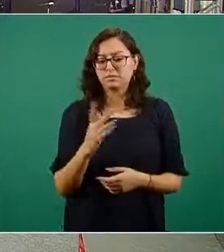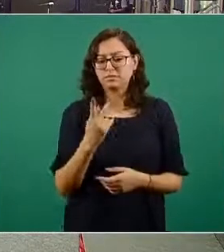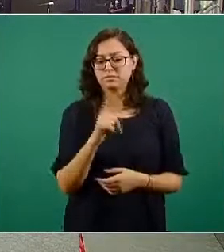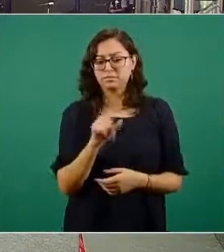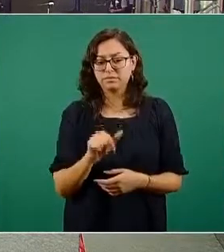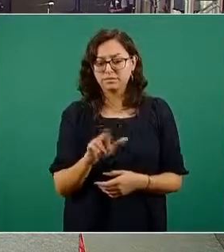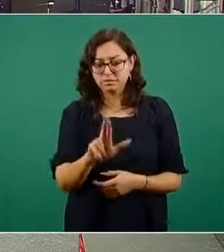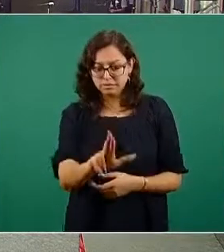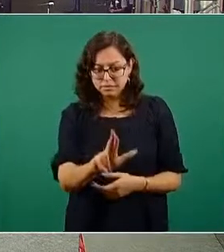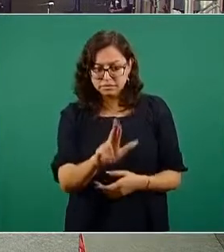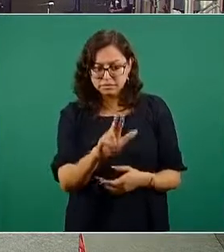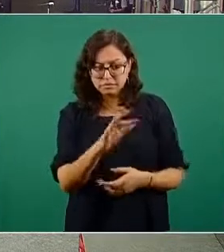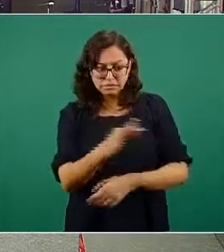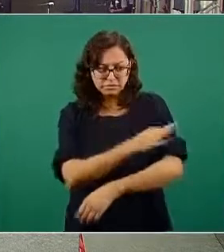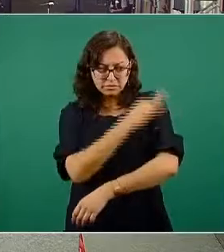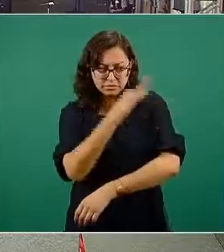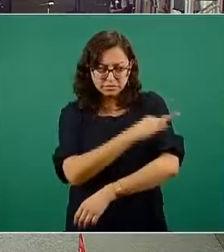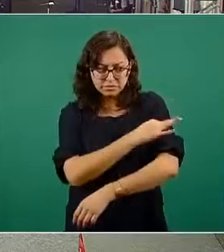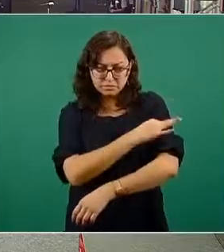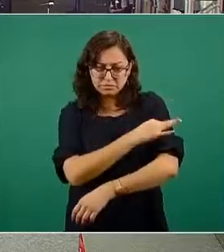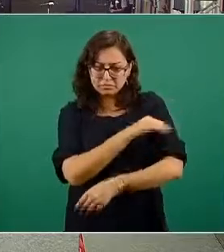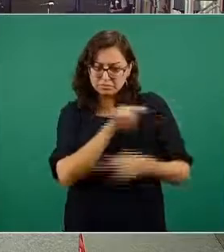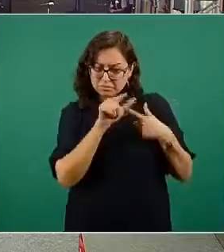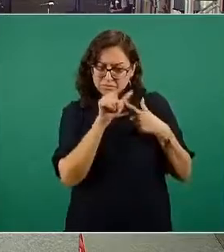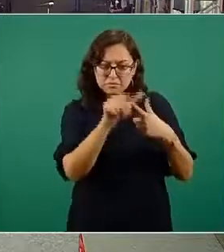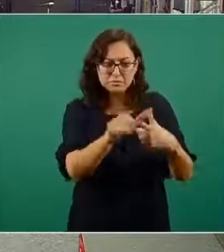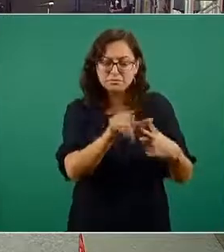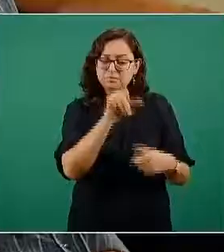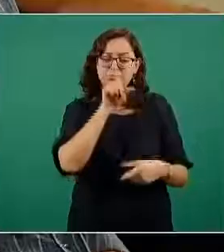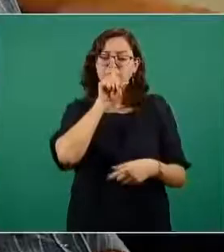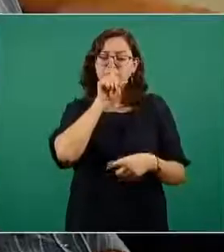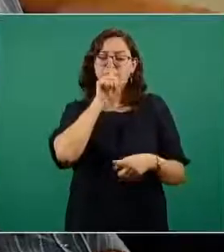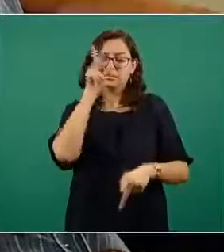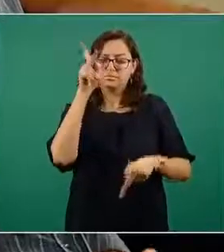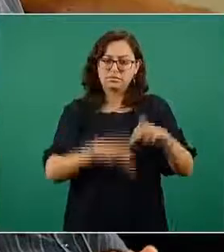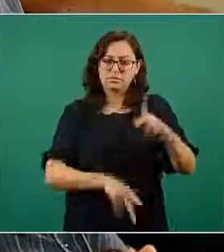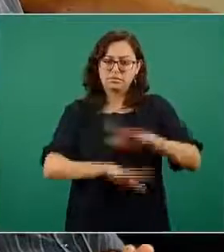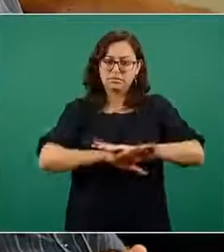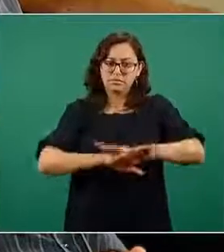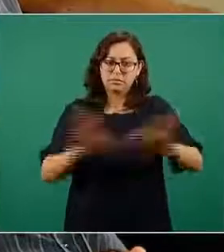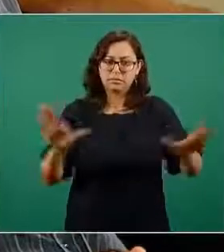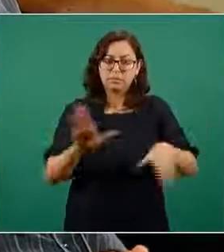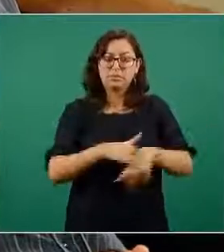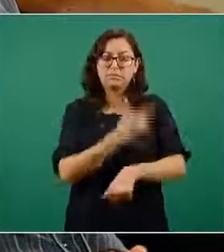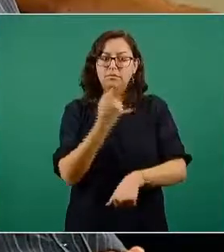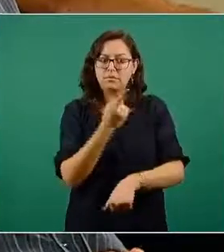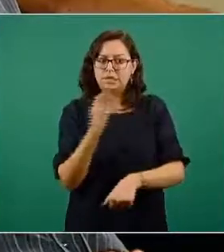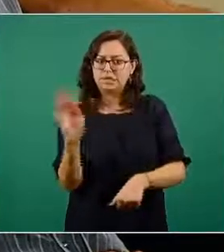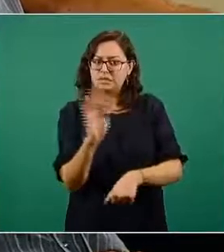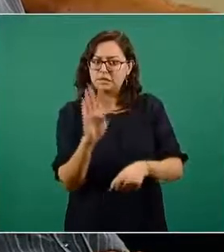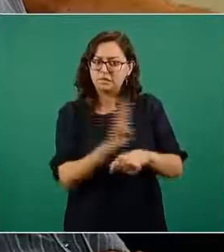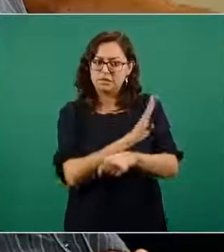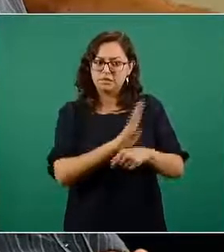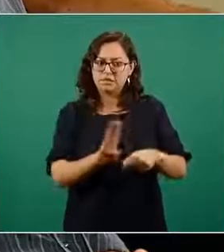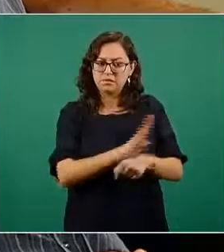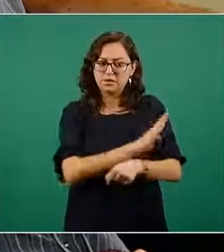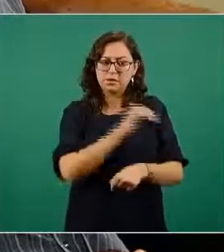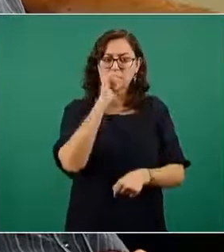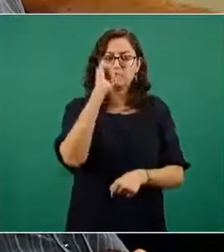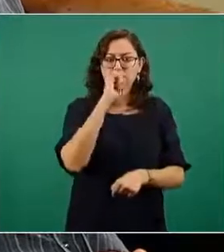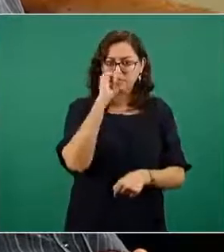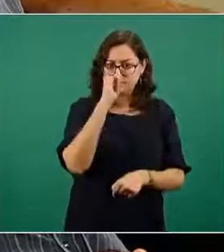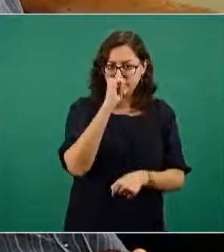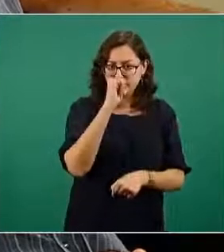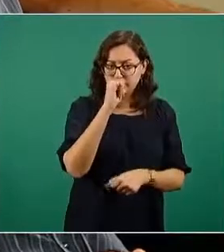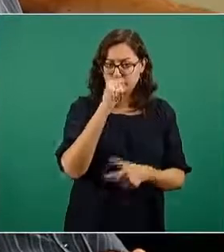porque no tenían evidencia de la el beneficio que les que les llevaría y aprovechando de la infonemia que este